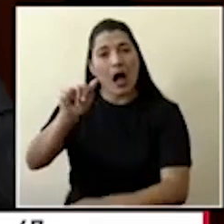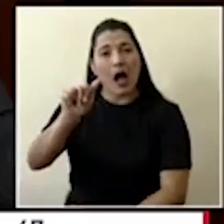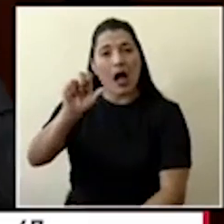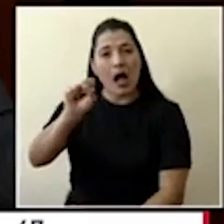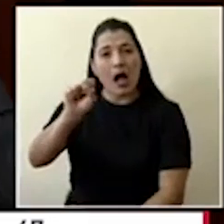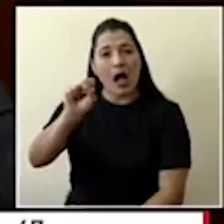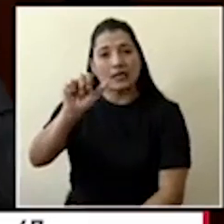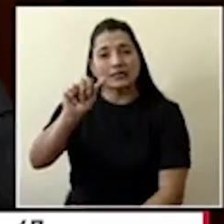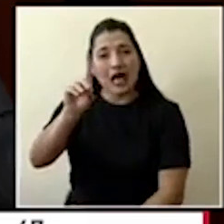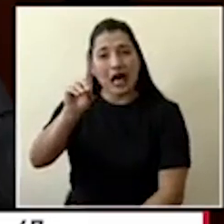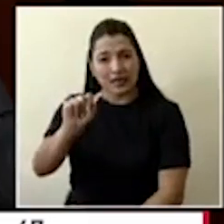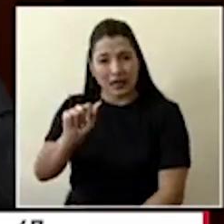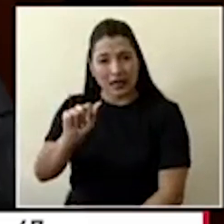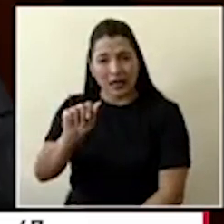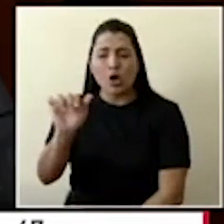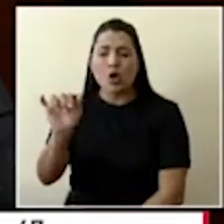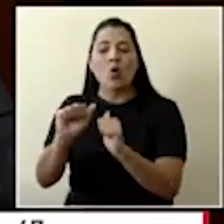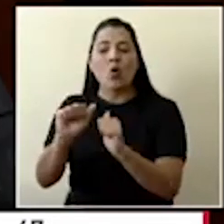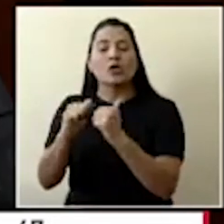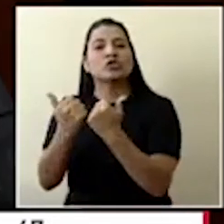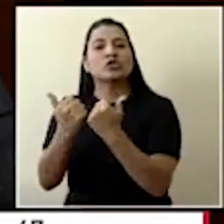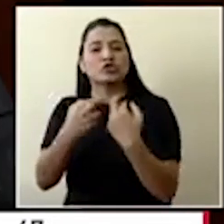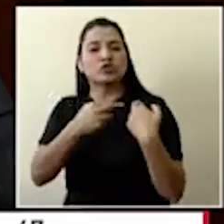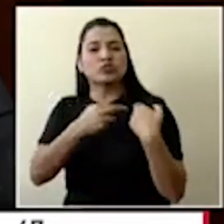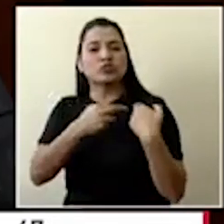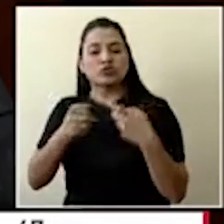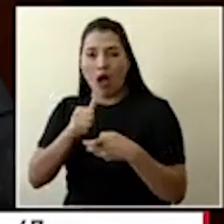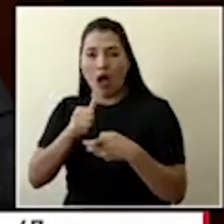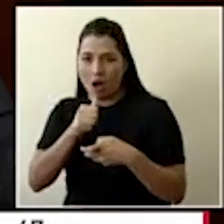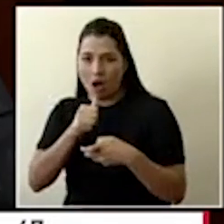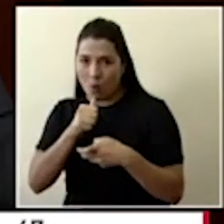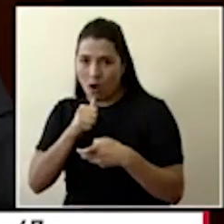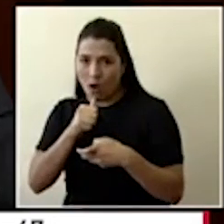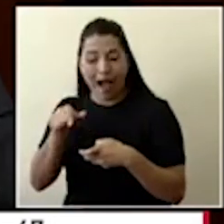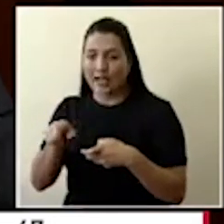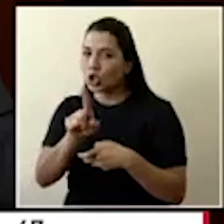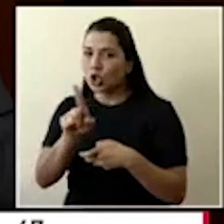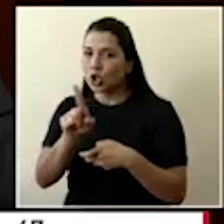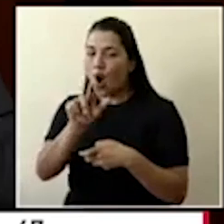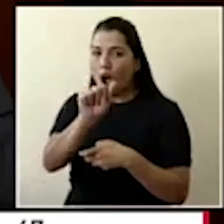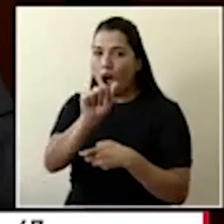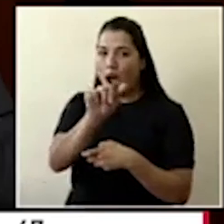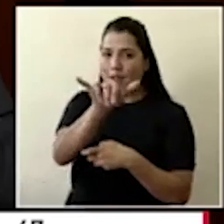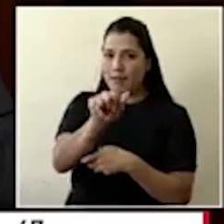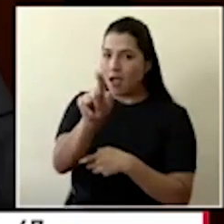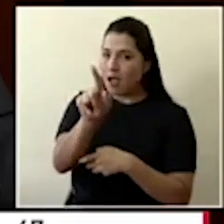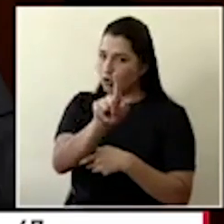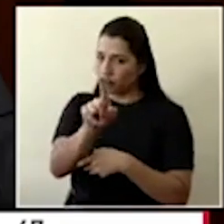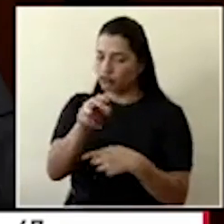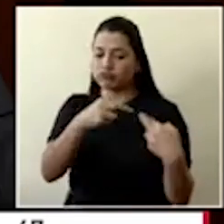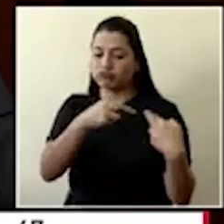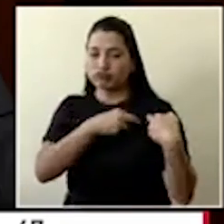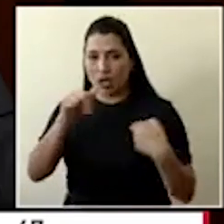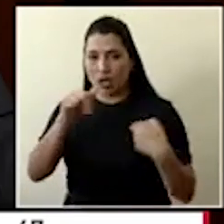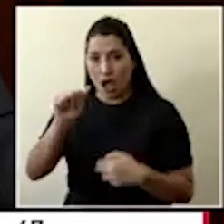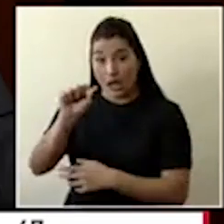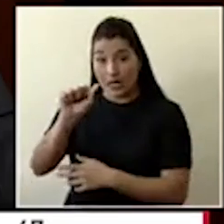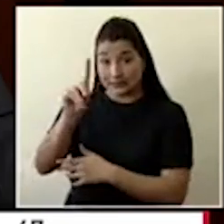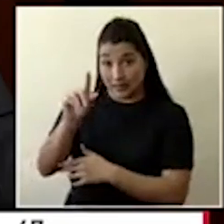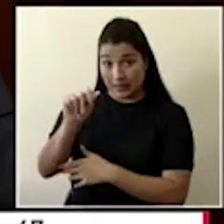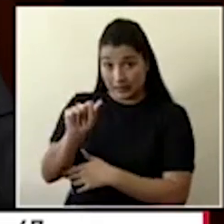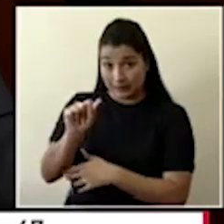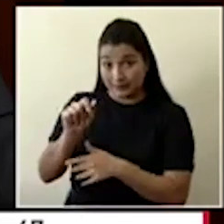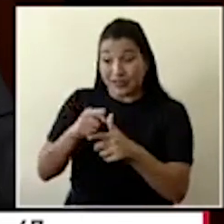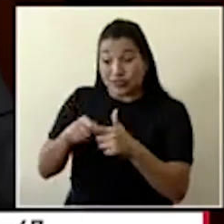subsistiendo apenas con las cuotas que reciben. Y en el momento en que los que deben